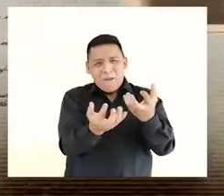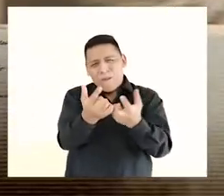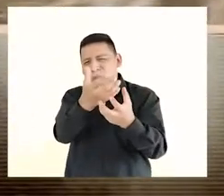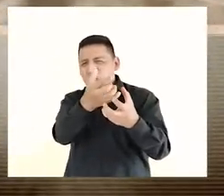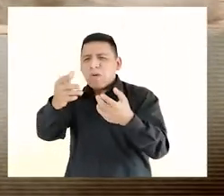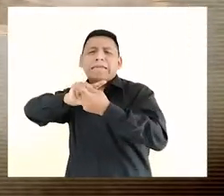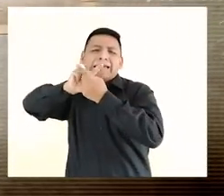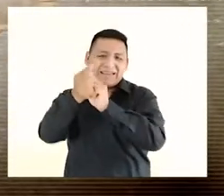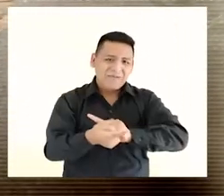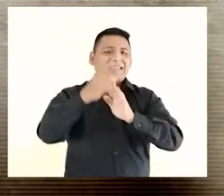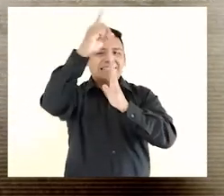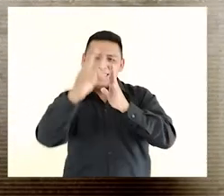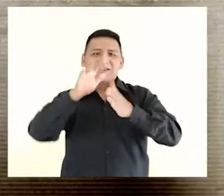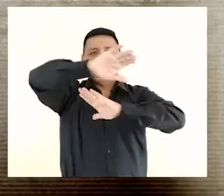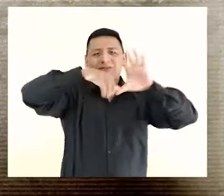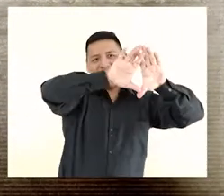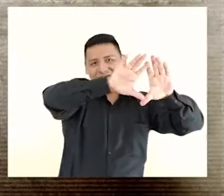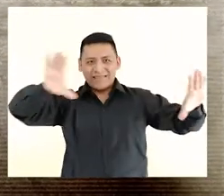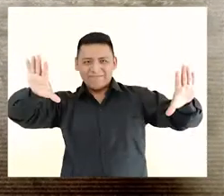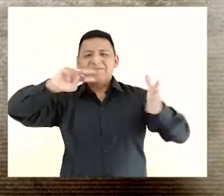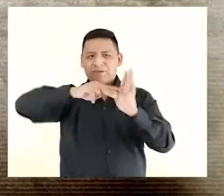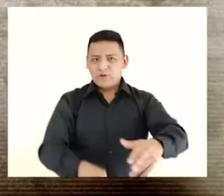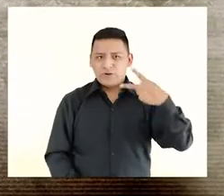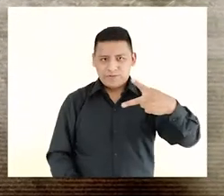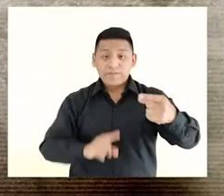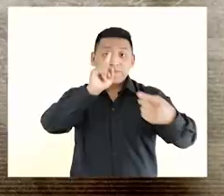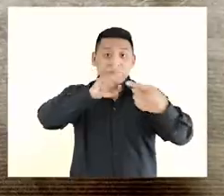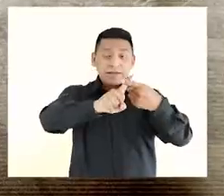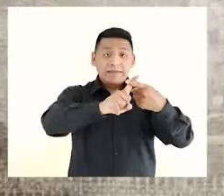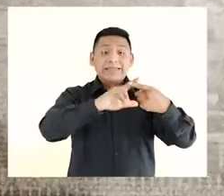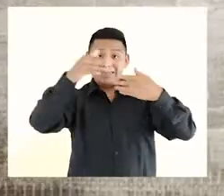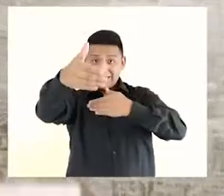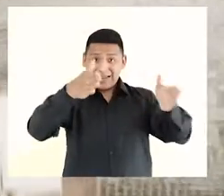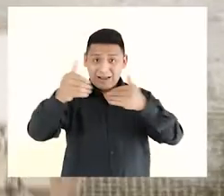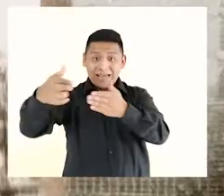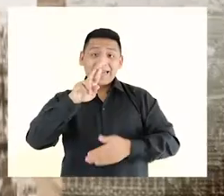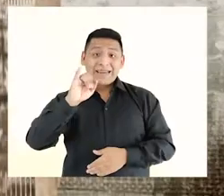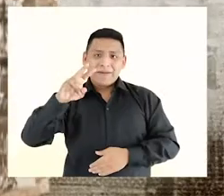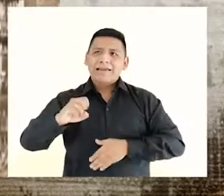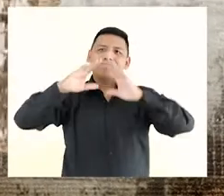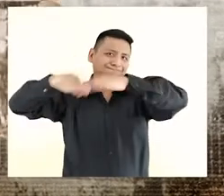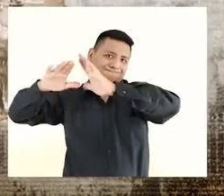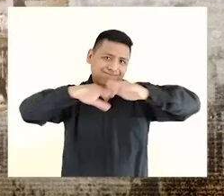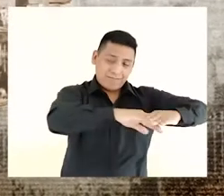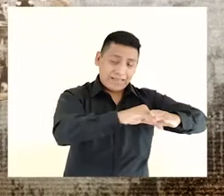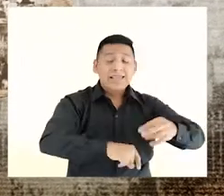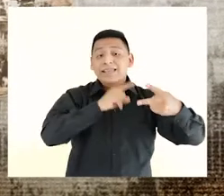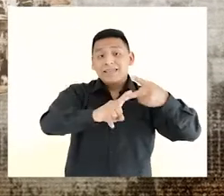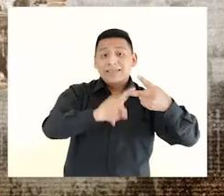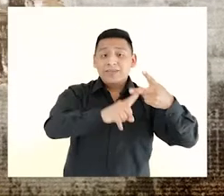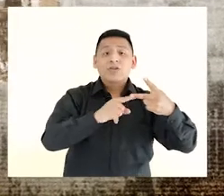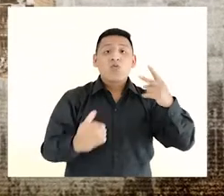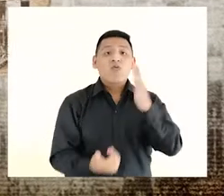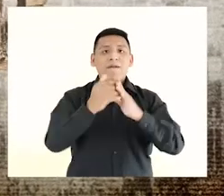de los cajones obligó al cambio de estilo de la fachada. Esto significó dos cosas, la eliminación total de los cajones de Rivera y la